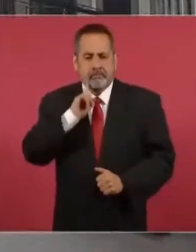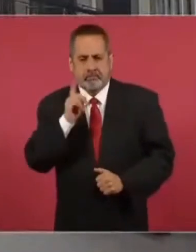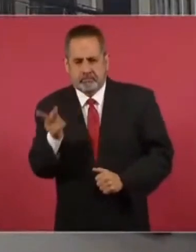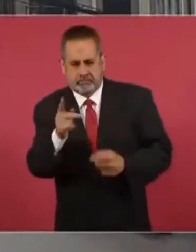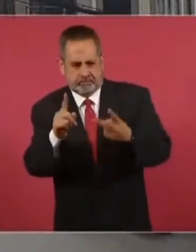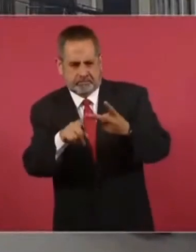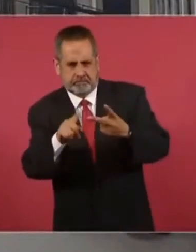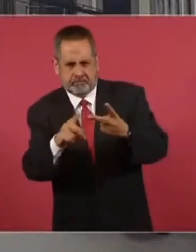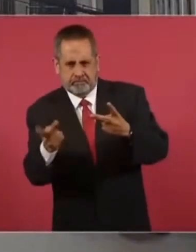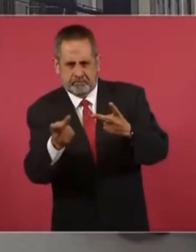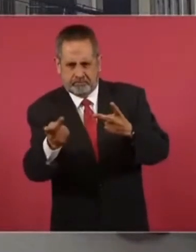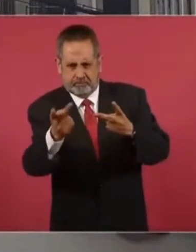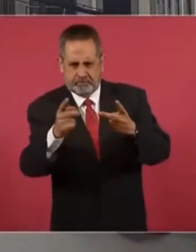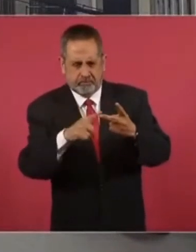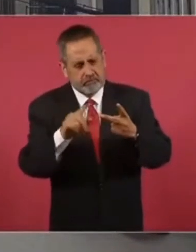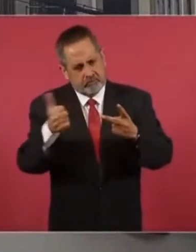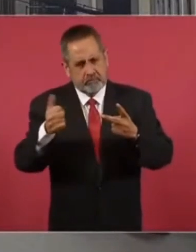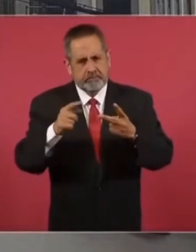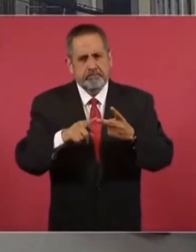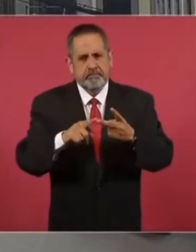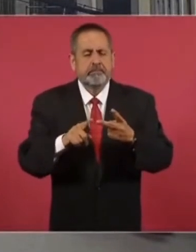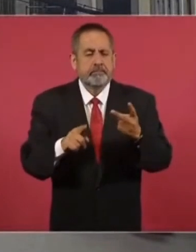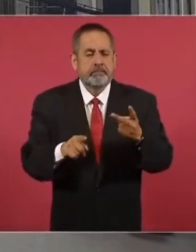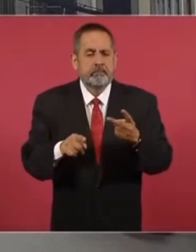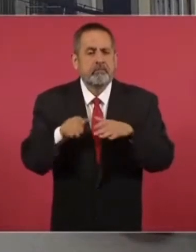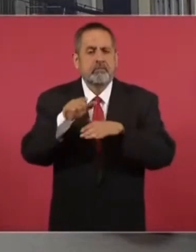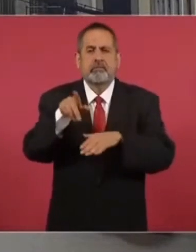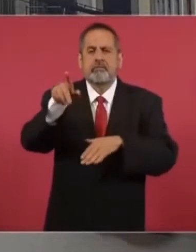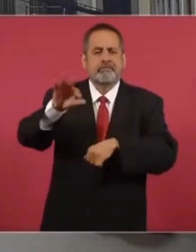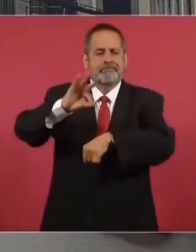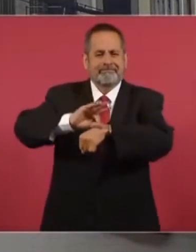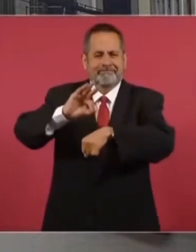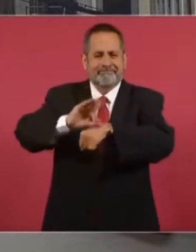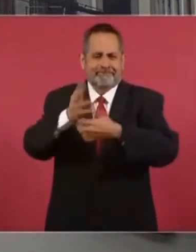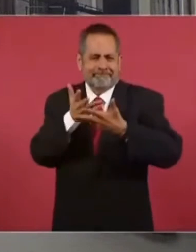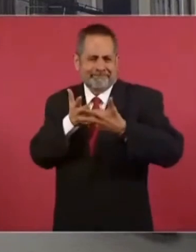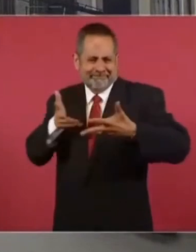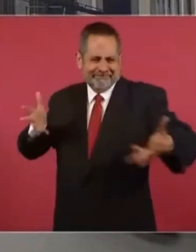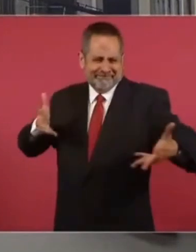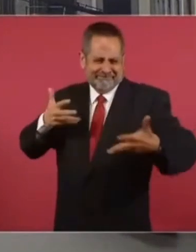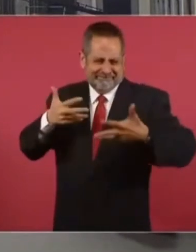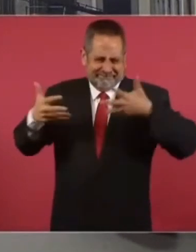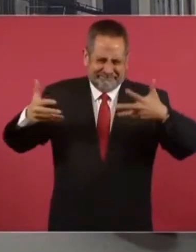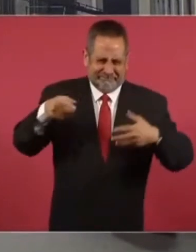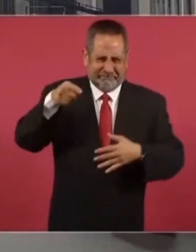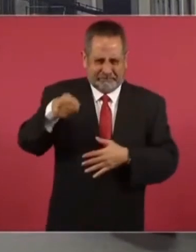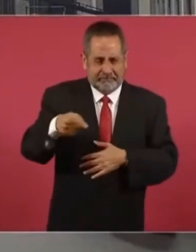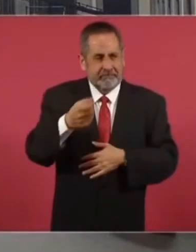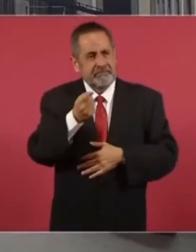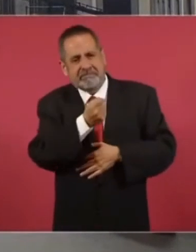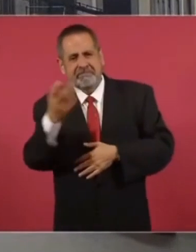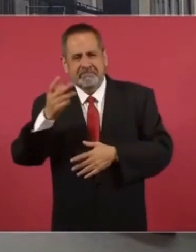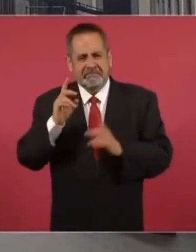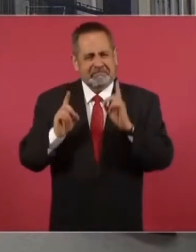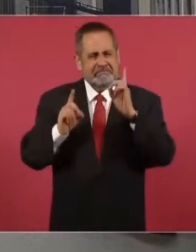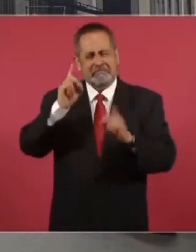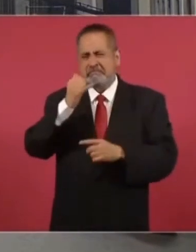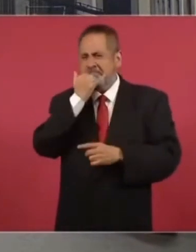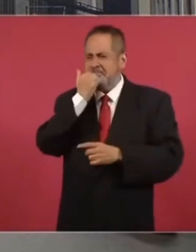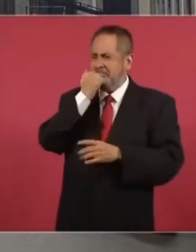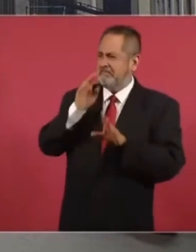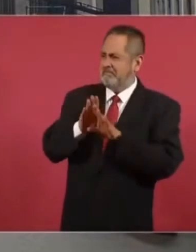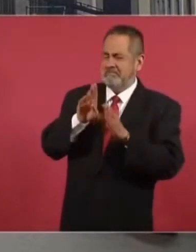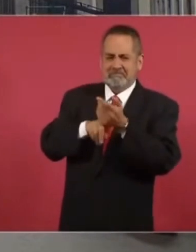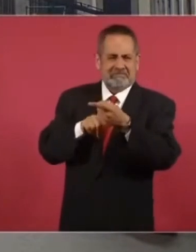Preguntas sobre la operatividad de la megafarmacia. Han quedado quizá ahí algunas inquietudes, algunas dudas, sobre